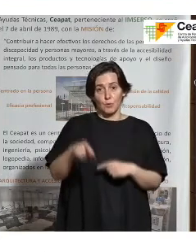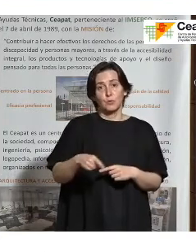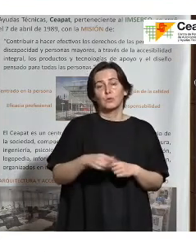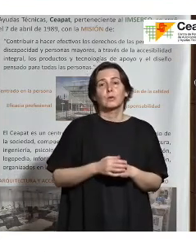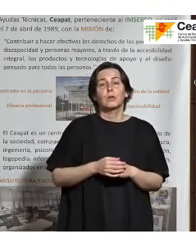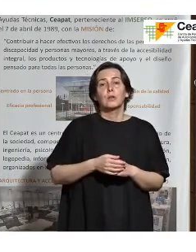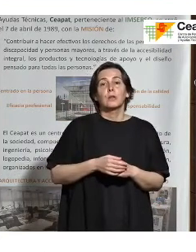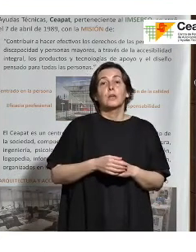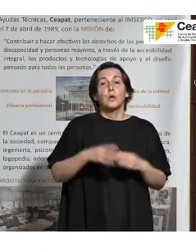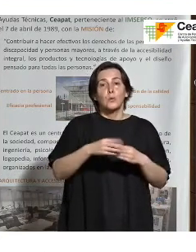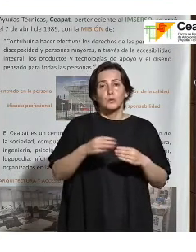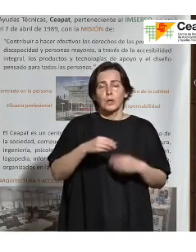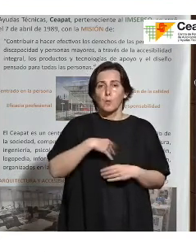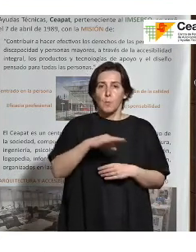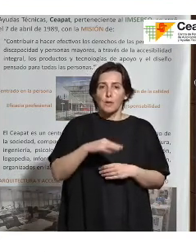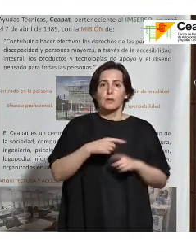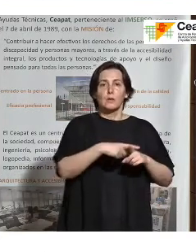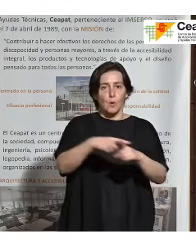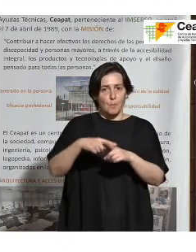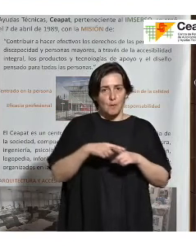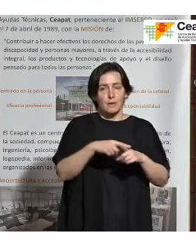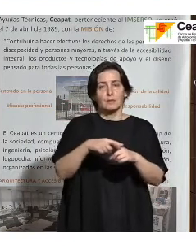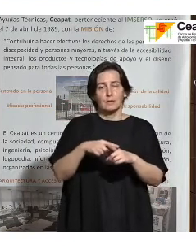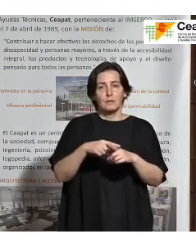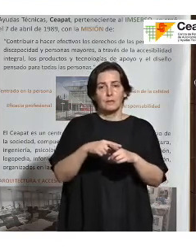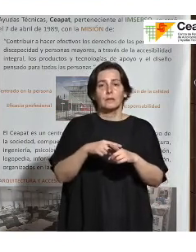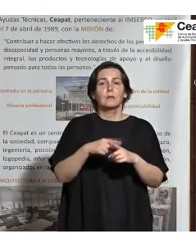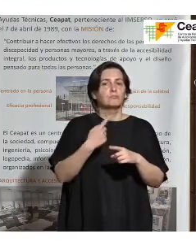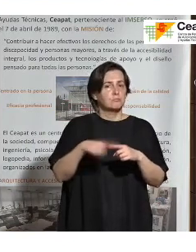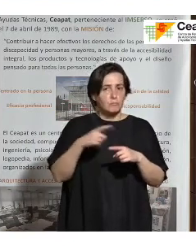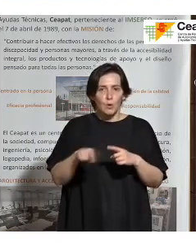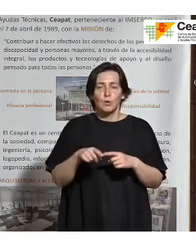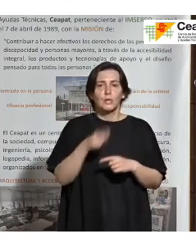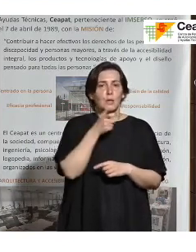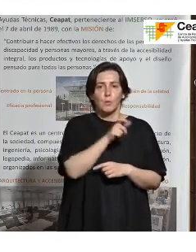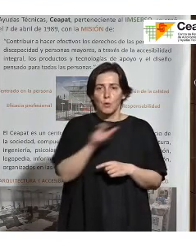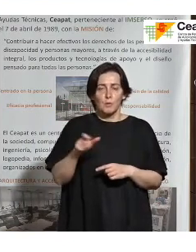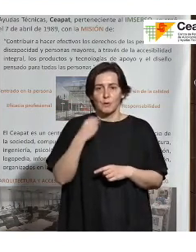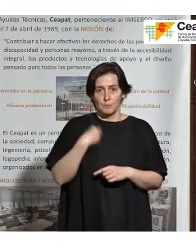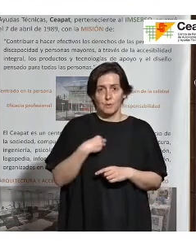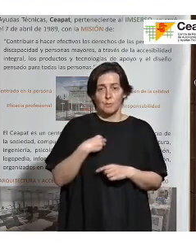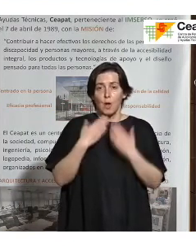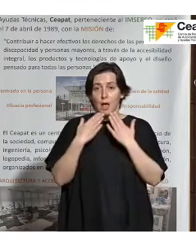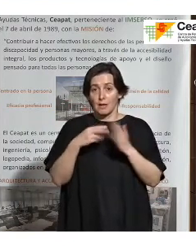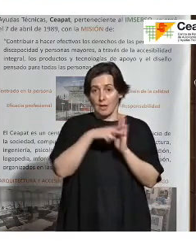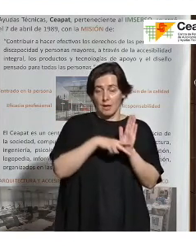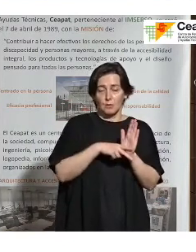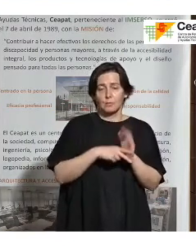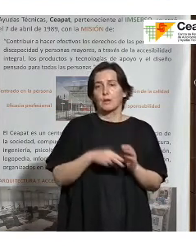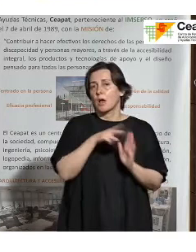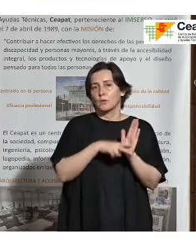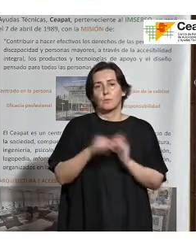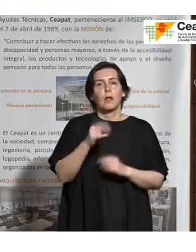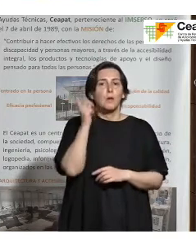permite a los usuarios poder compartir cosas, tener el mismo vocabulario. Tenemos normas de todo, desde los móviles,